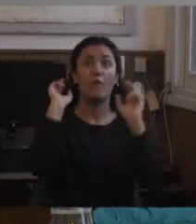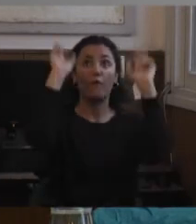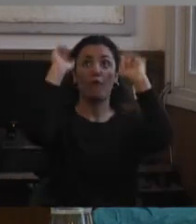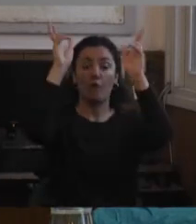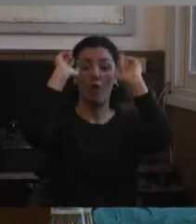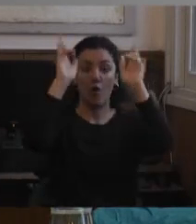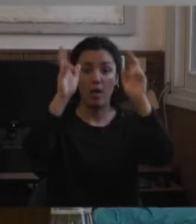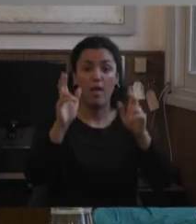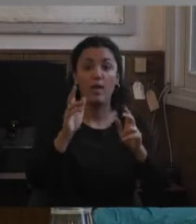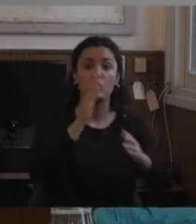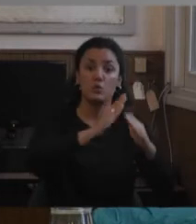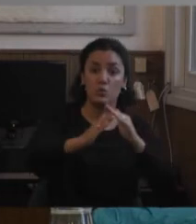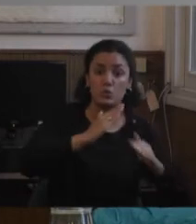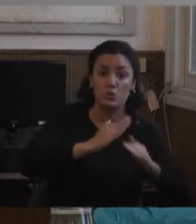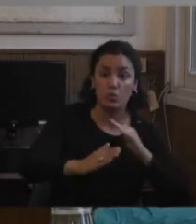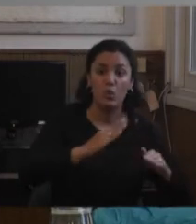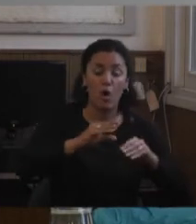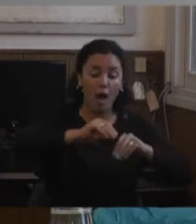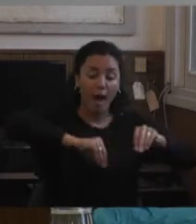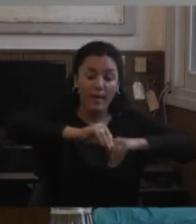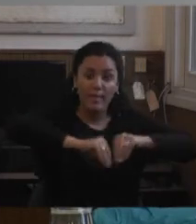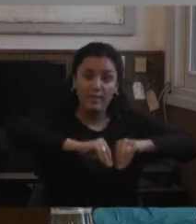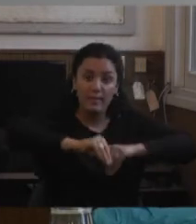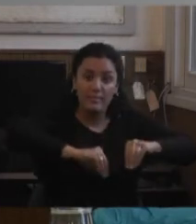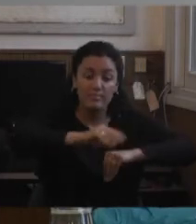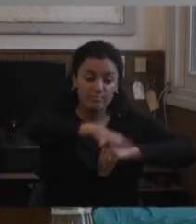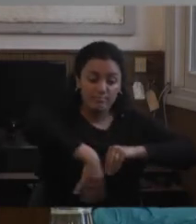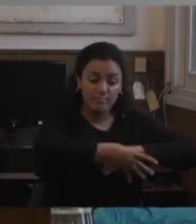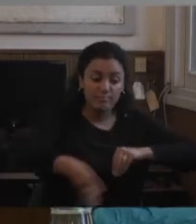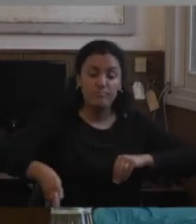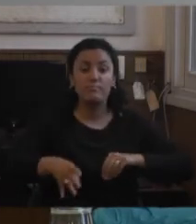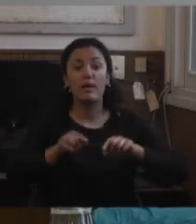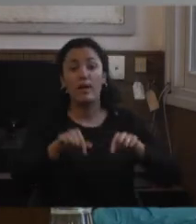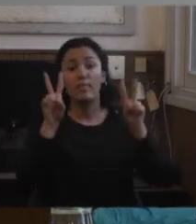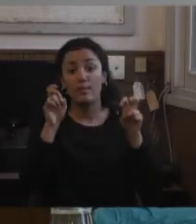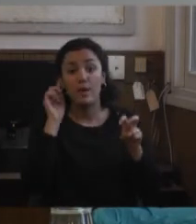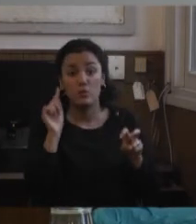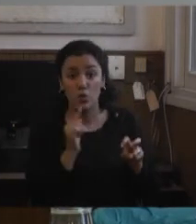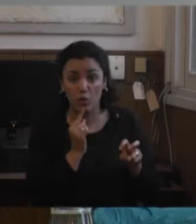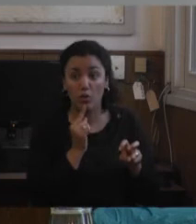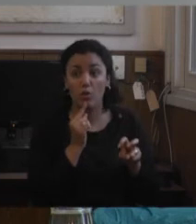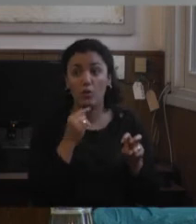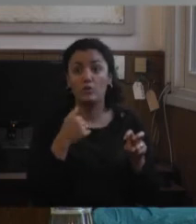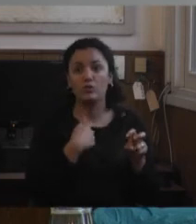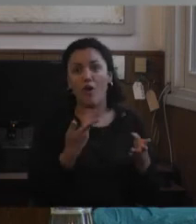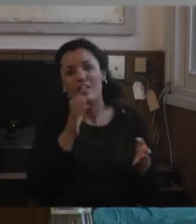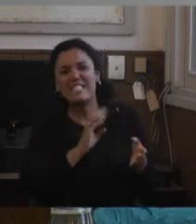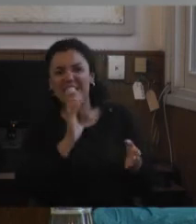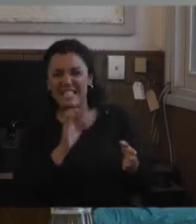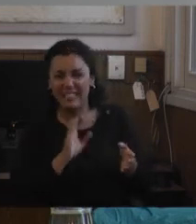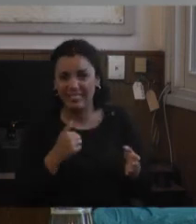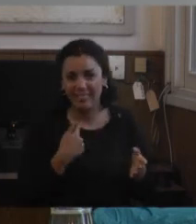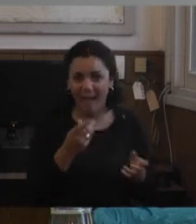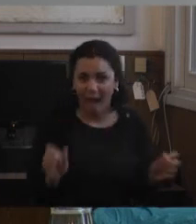tándem, carrera, ajedrez. En el tema sordos, no sólo lo hago desde el chiste, sino lo encontré